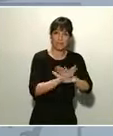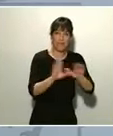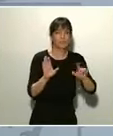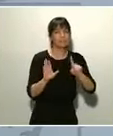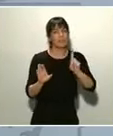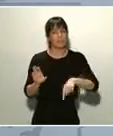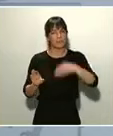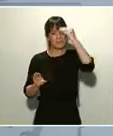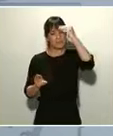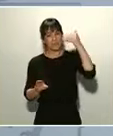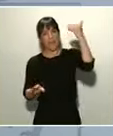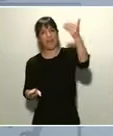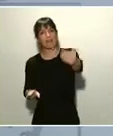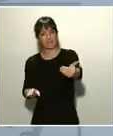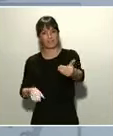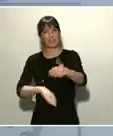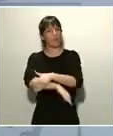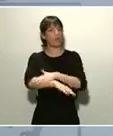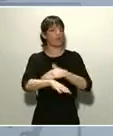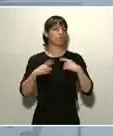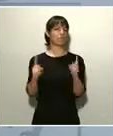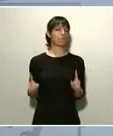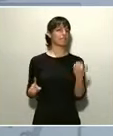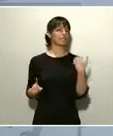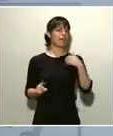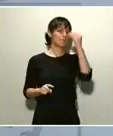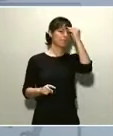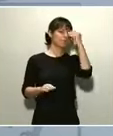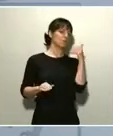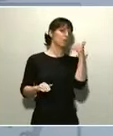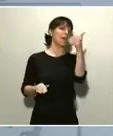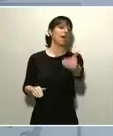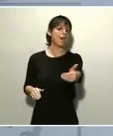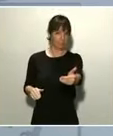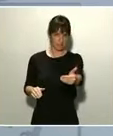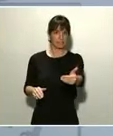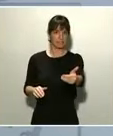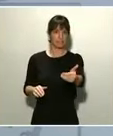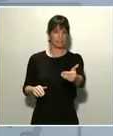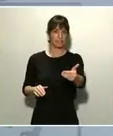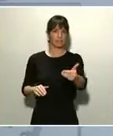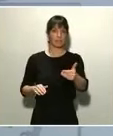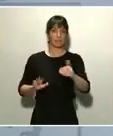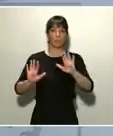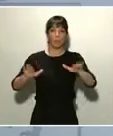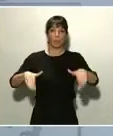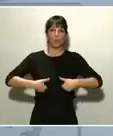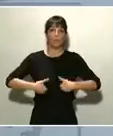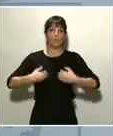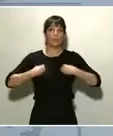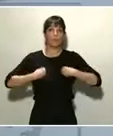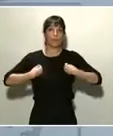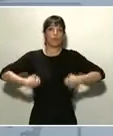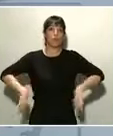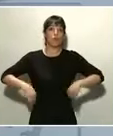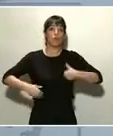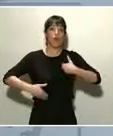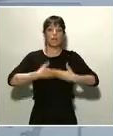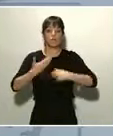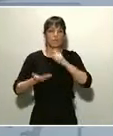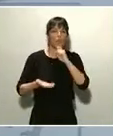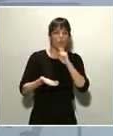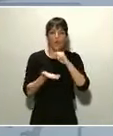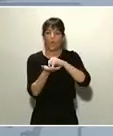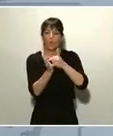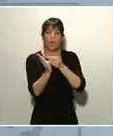Y en eso está el Gobierno pensando más allá en cómo podemos recuperar nuestra cotidianidad y hacerlo con los instrumentos de máxima